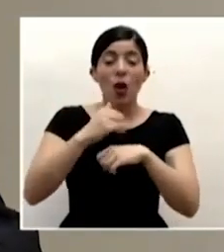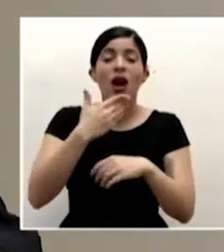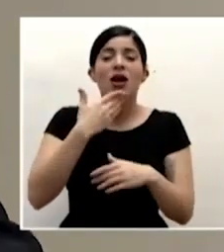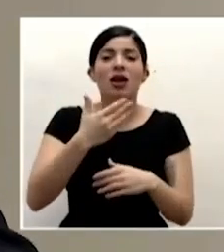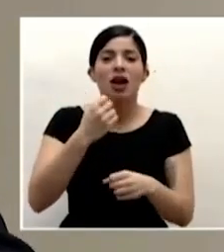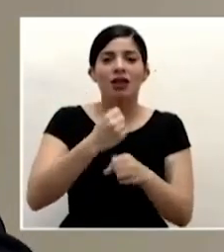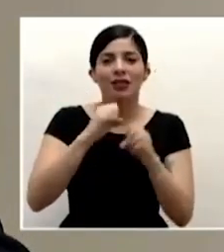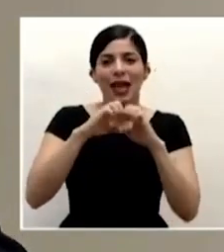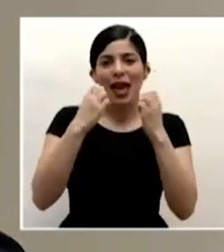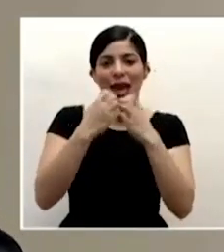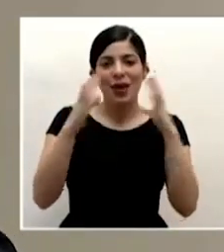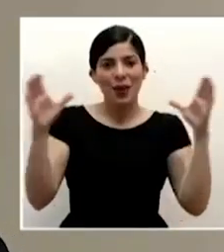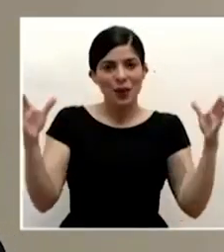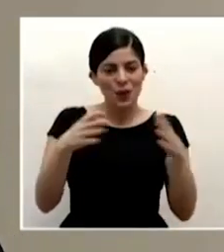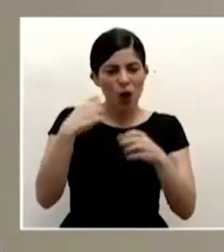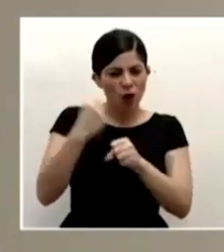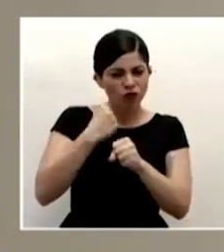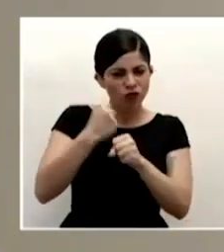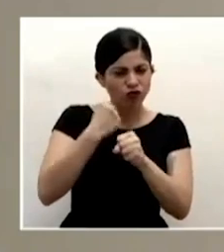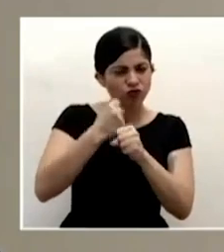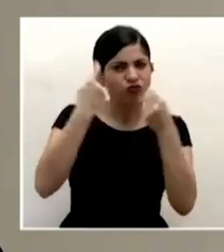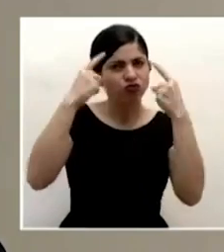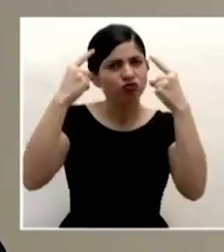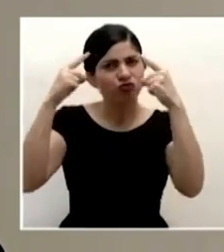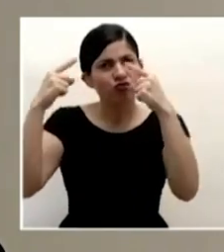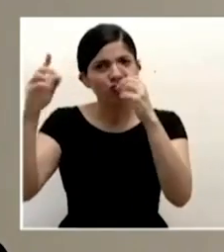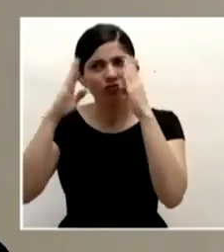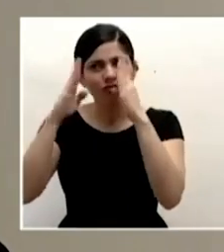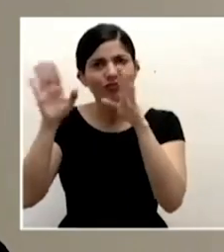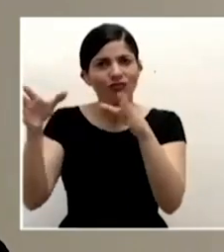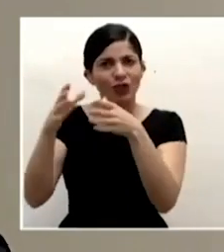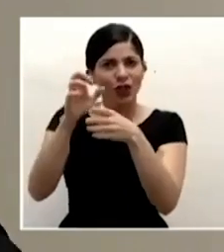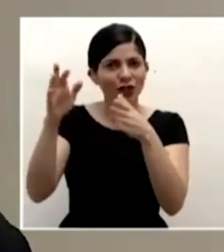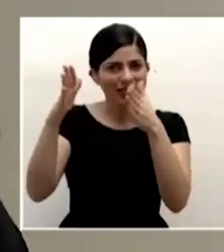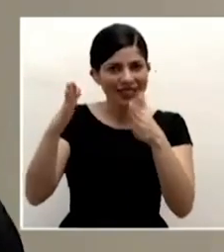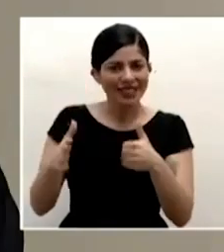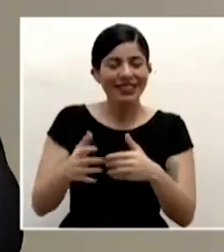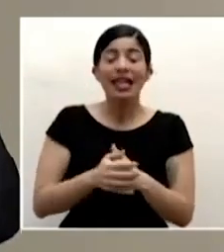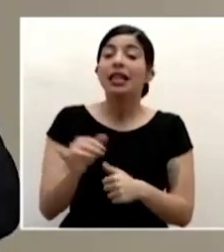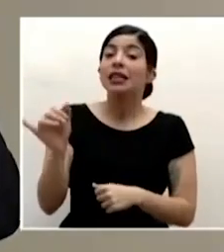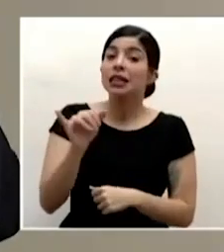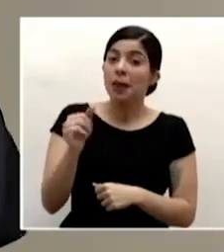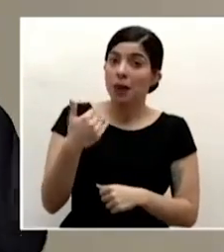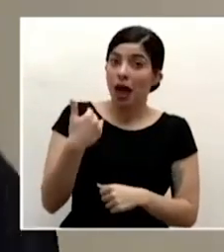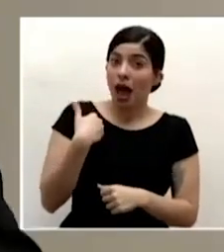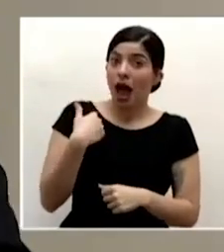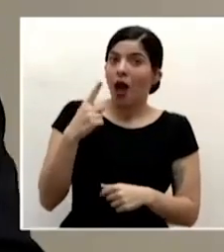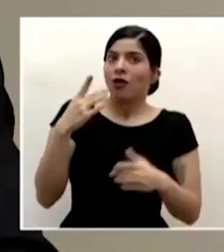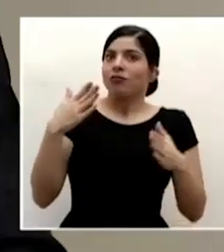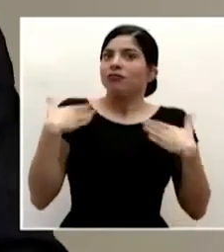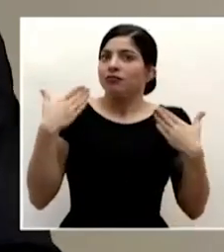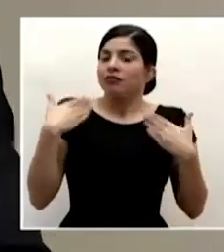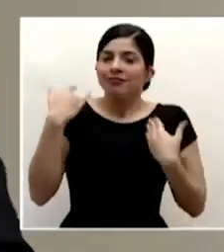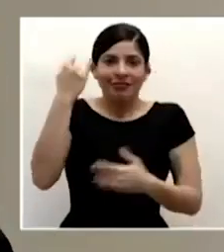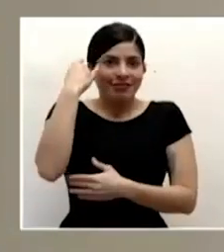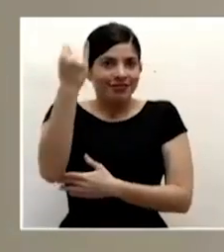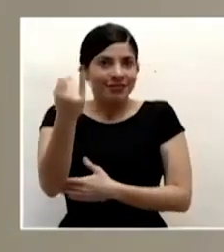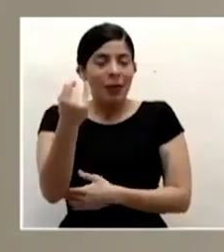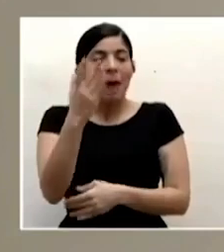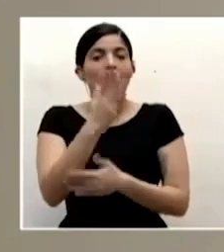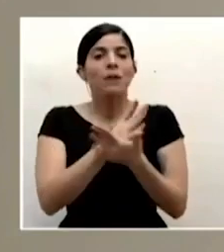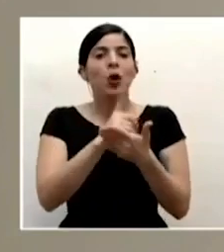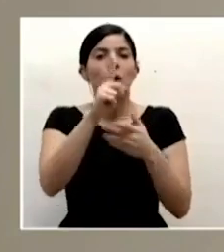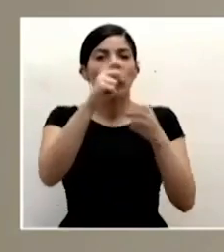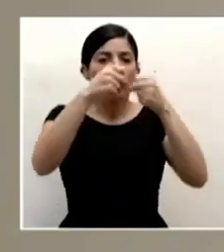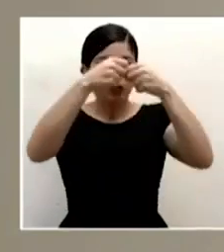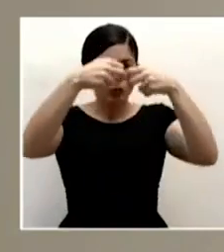logrado atender a este grupo de costarricenses tenemos también una feliz iniciativa bajo un esquema de alianza público